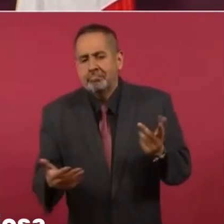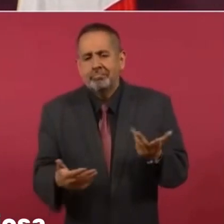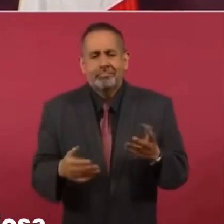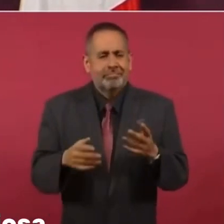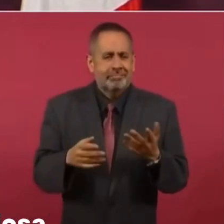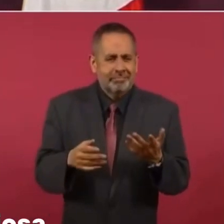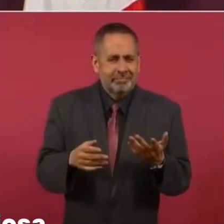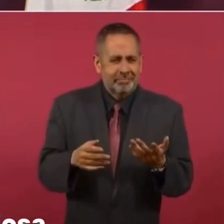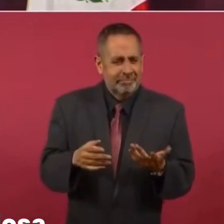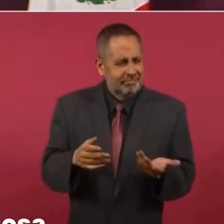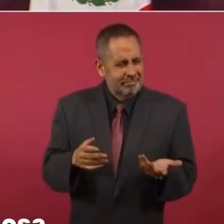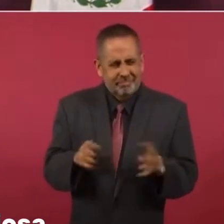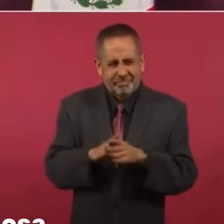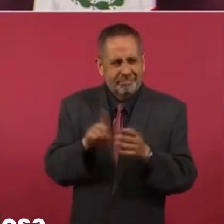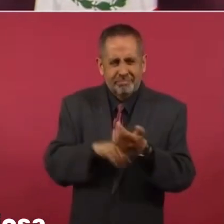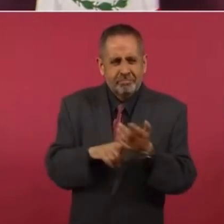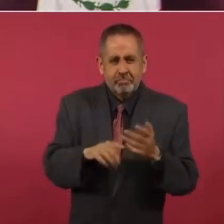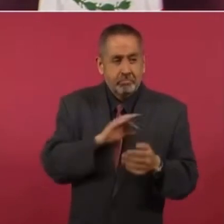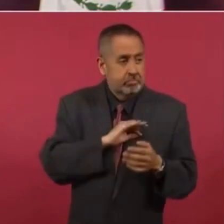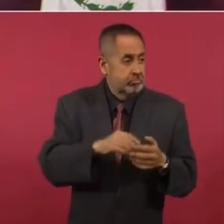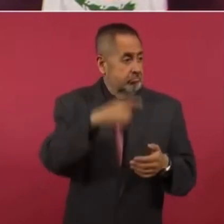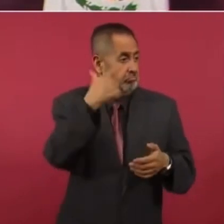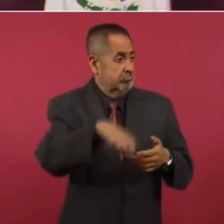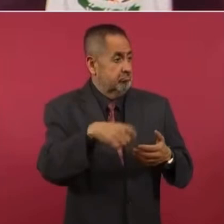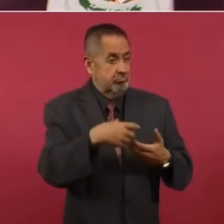permeable o contagiosa.